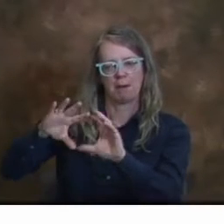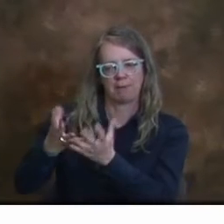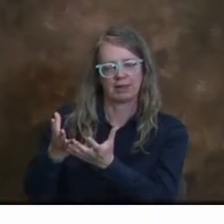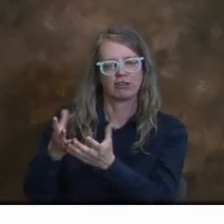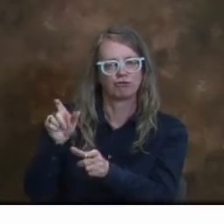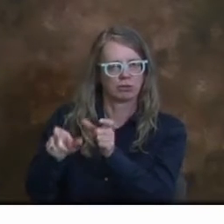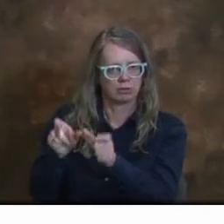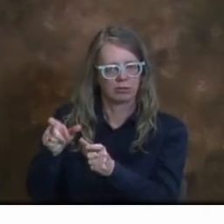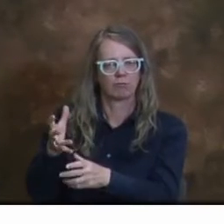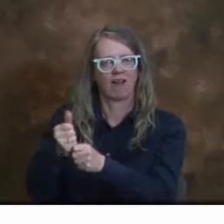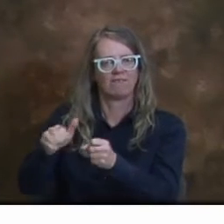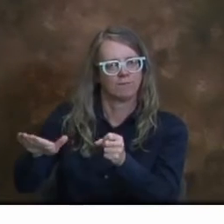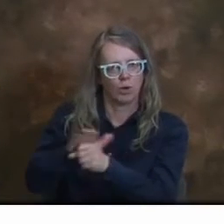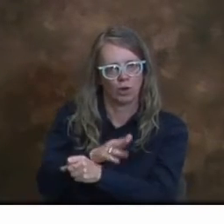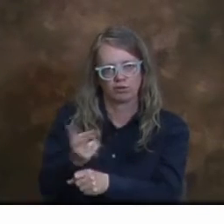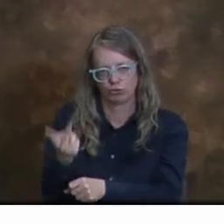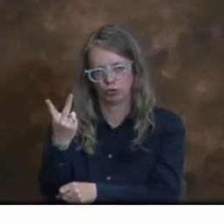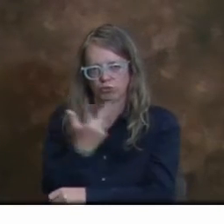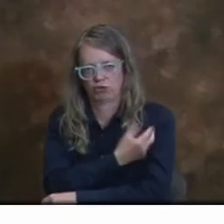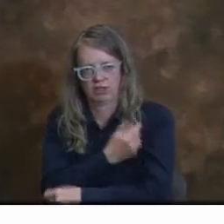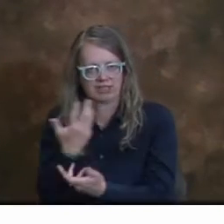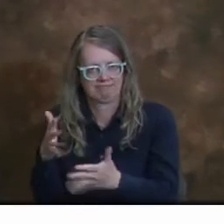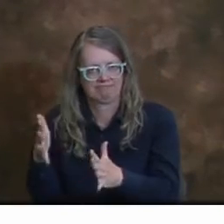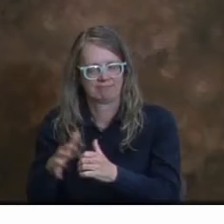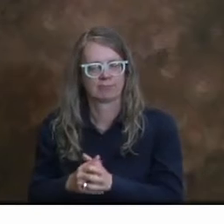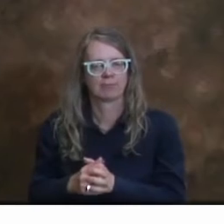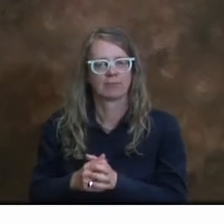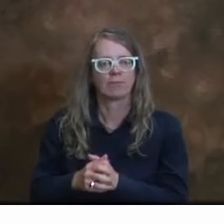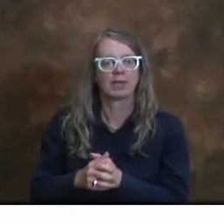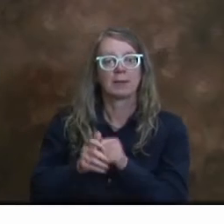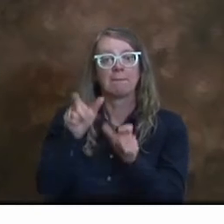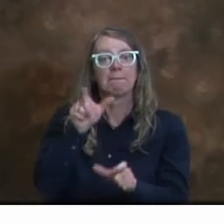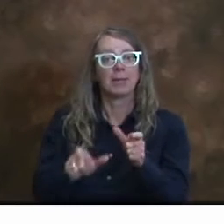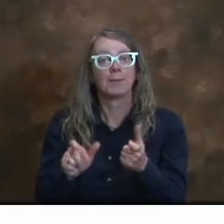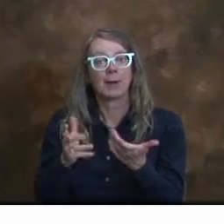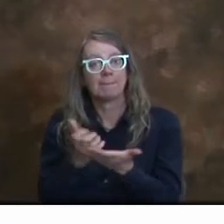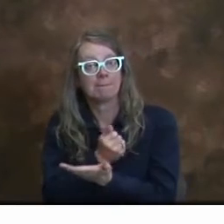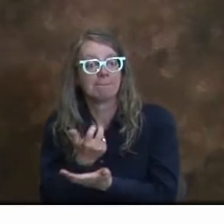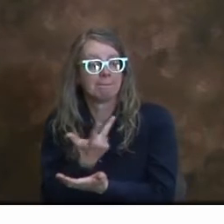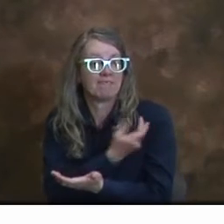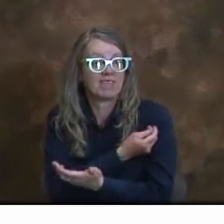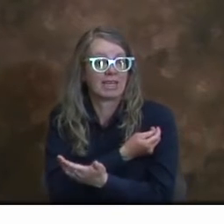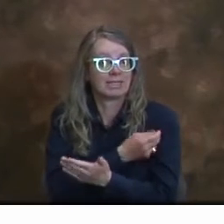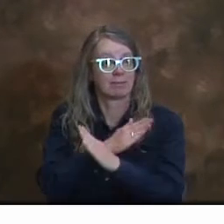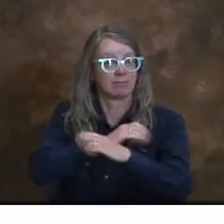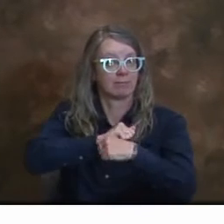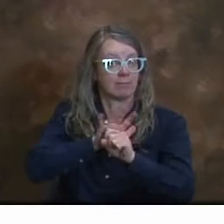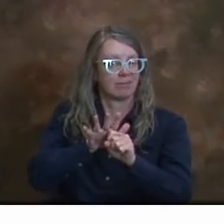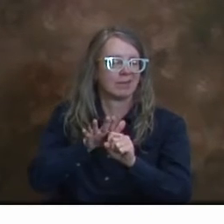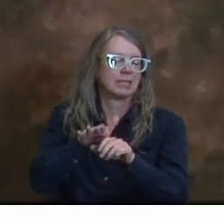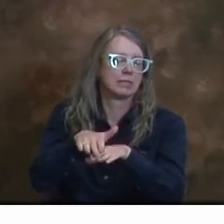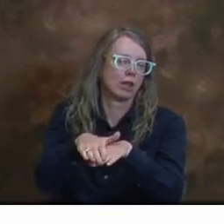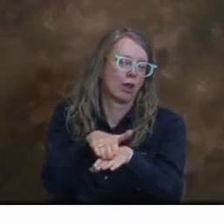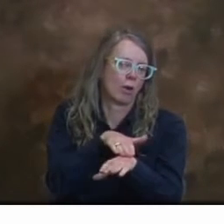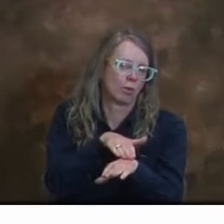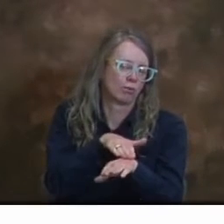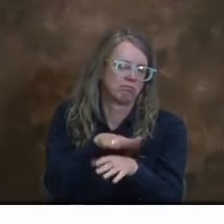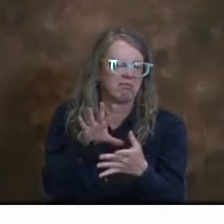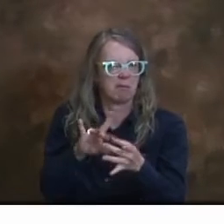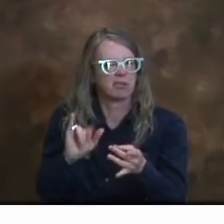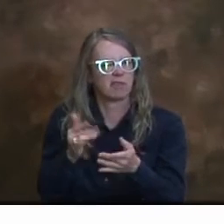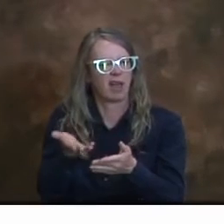la serie al completo. Las vacunaciones han decelerado un poco, pero sí seguimos